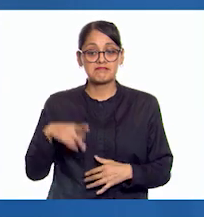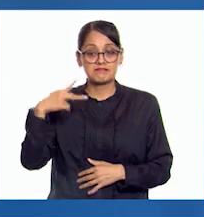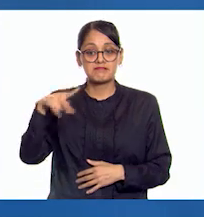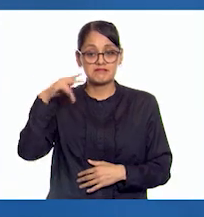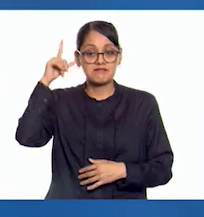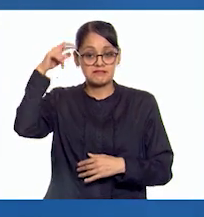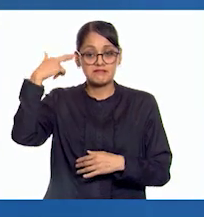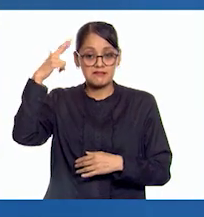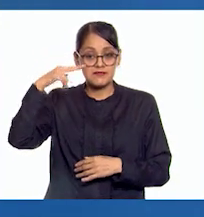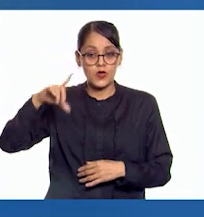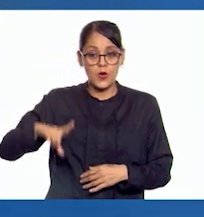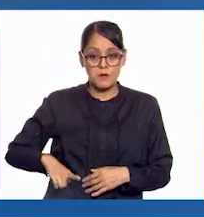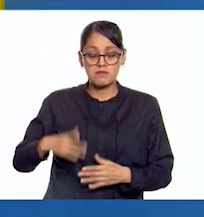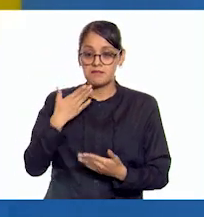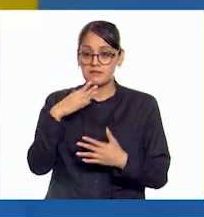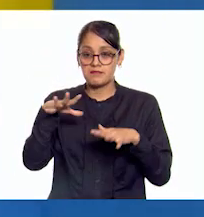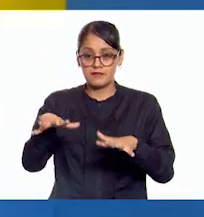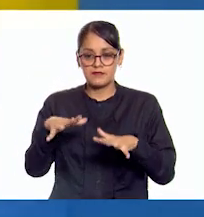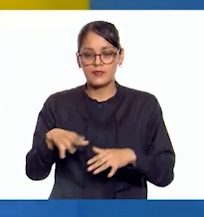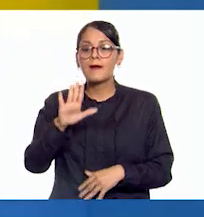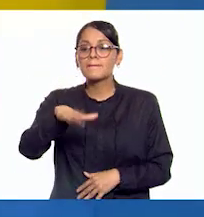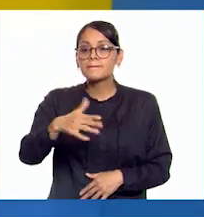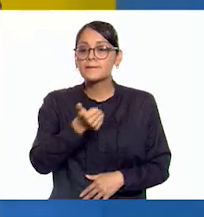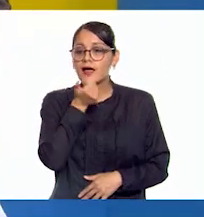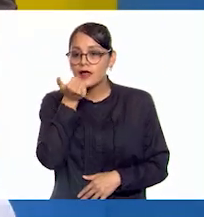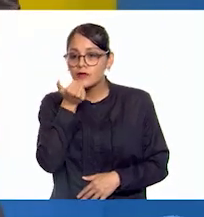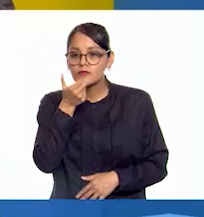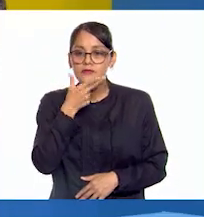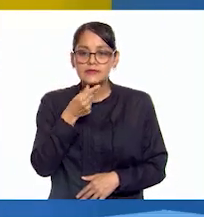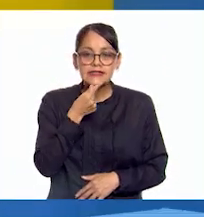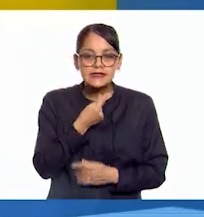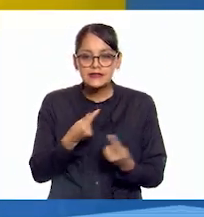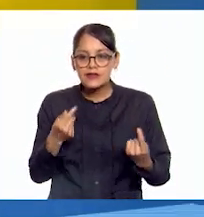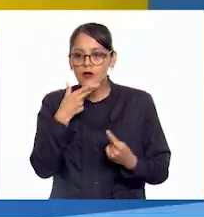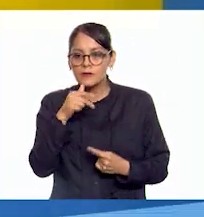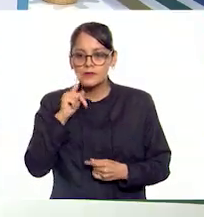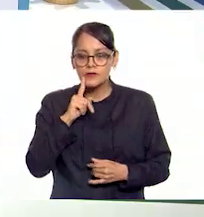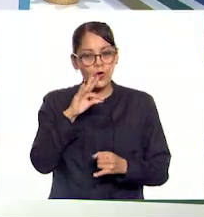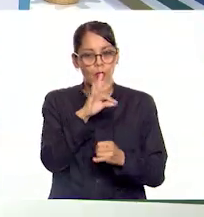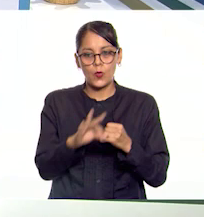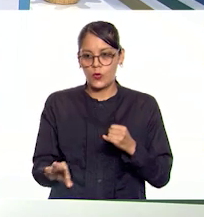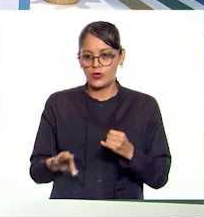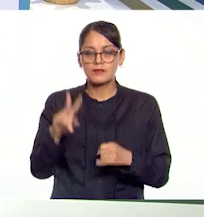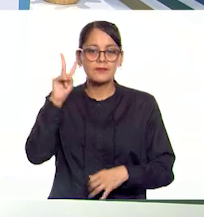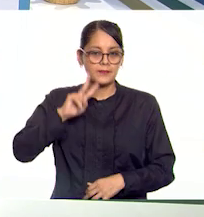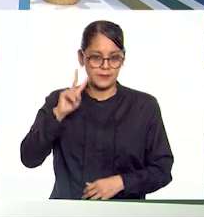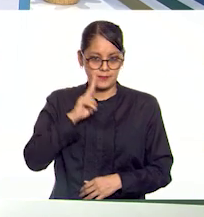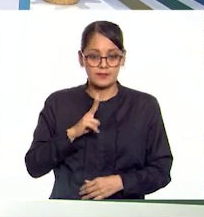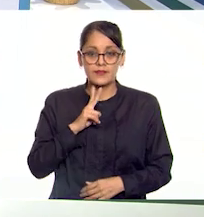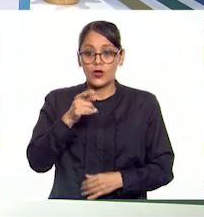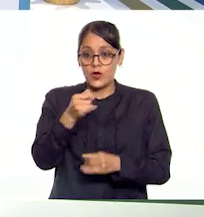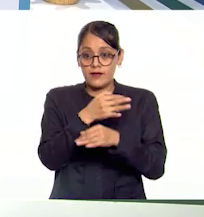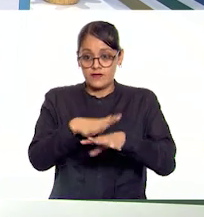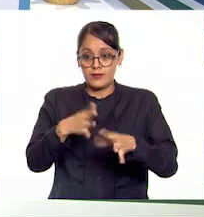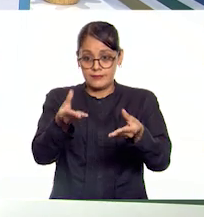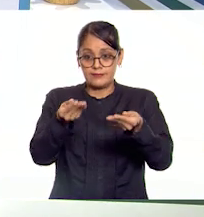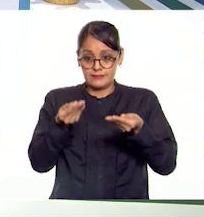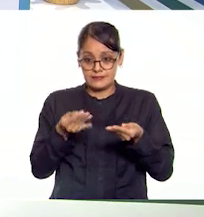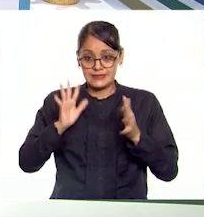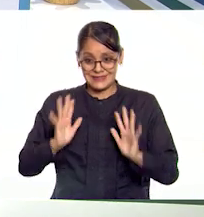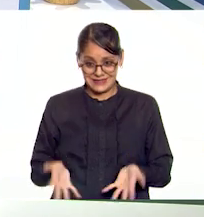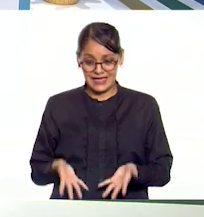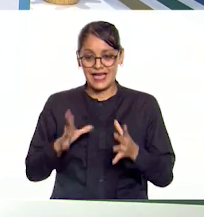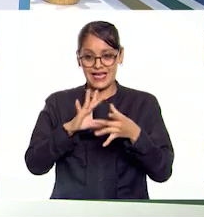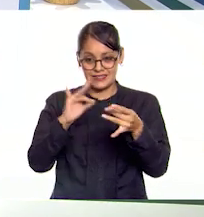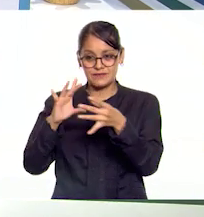Jenny, alumnas y alumnos de Aprende en Casa, ha llegado la hora del reto final de nuestra clase. Con base en la información que se les ha dado y